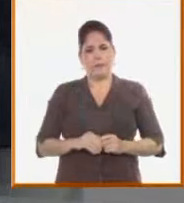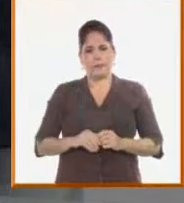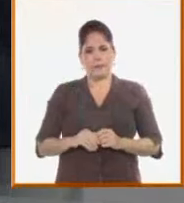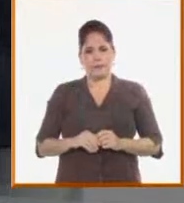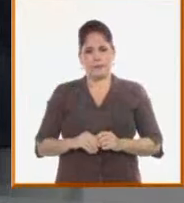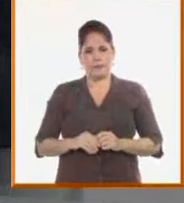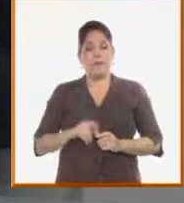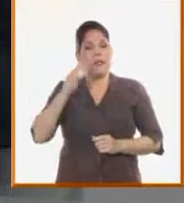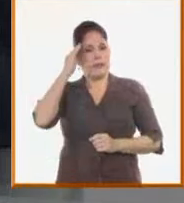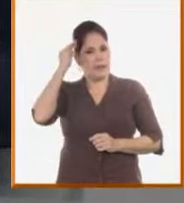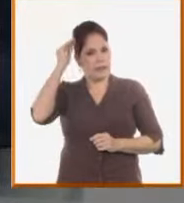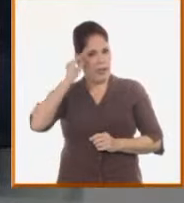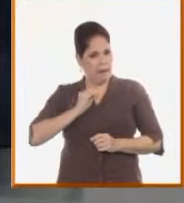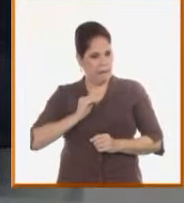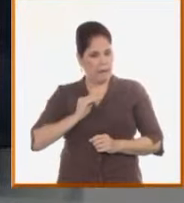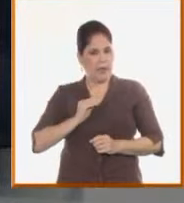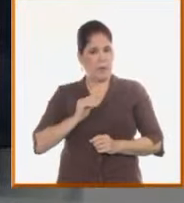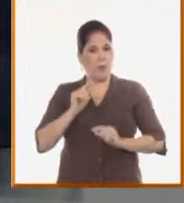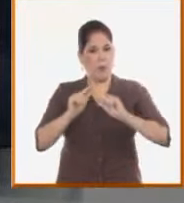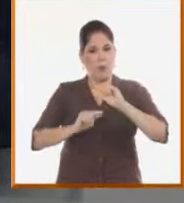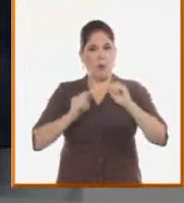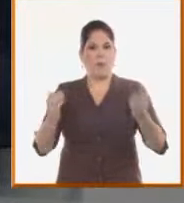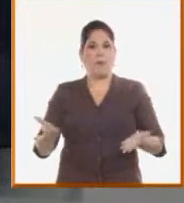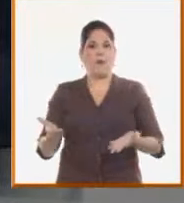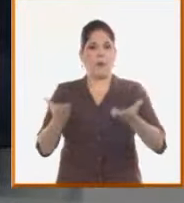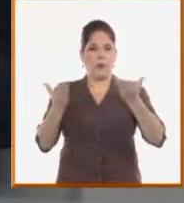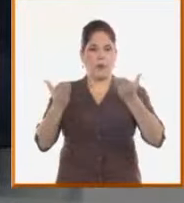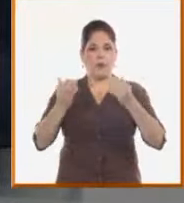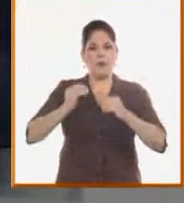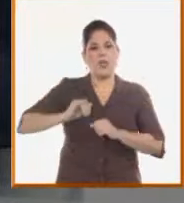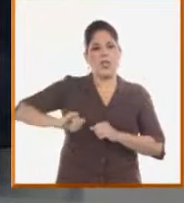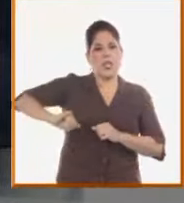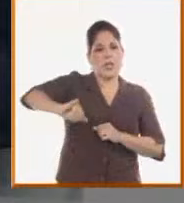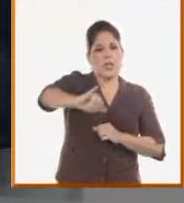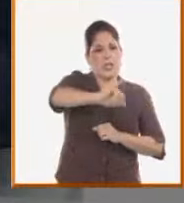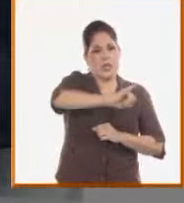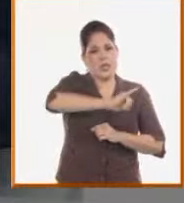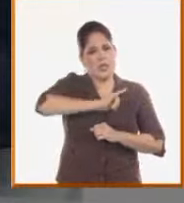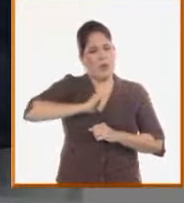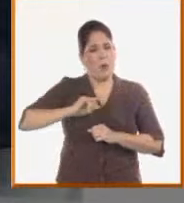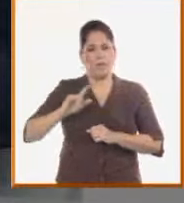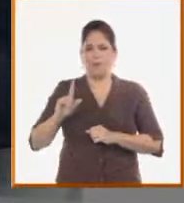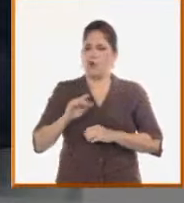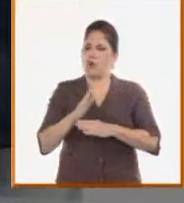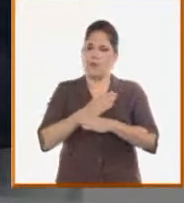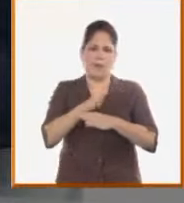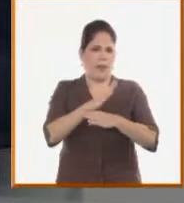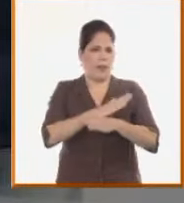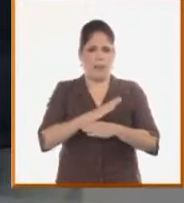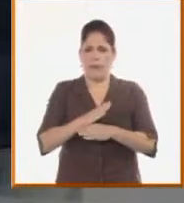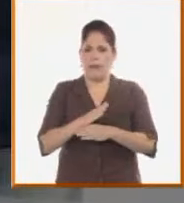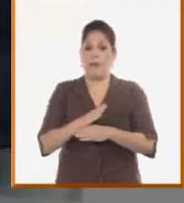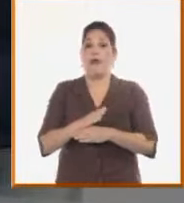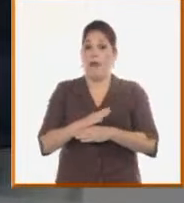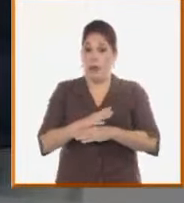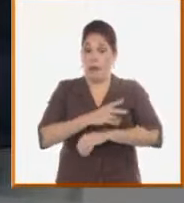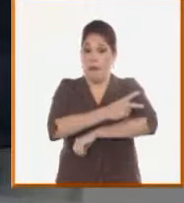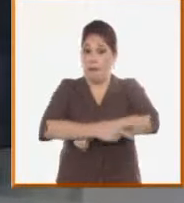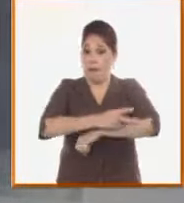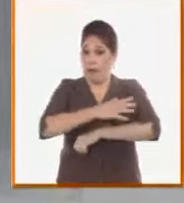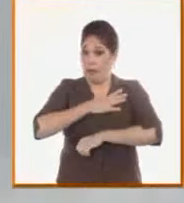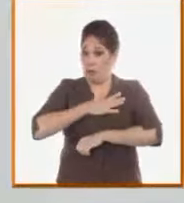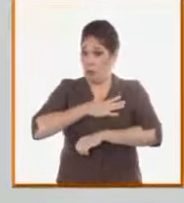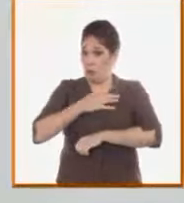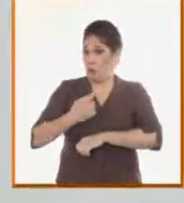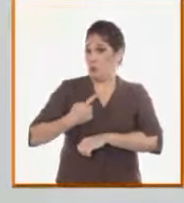aunque la recuperación no es pareja en todos los territorios y dentro de los territorios, no por países, tenemos que decir que hay